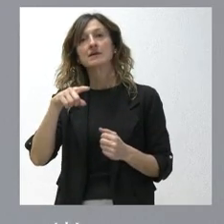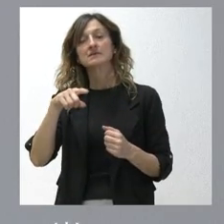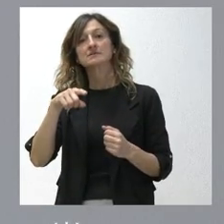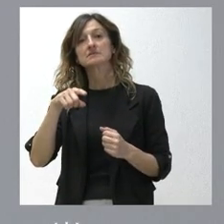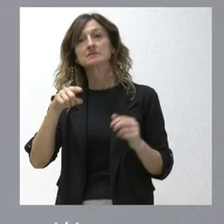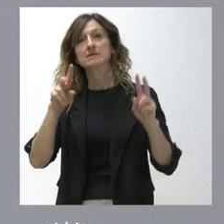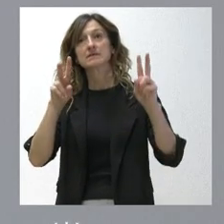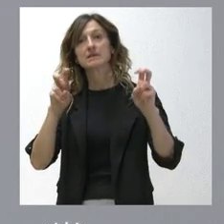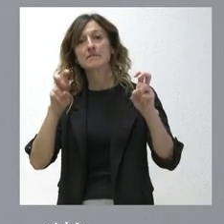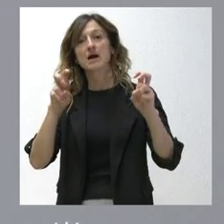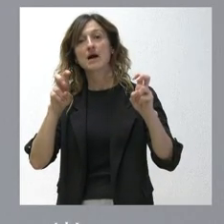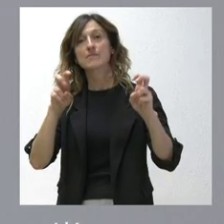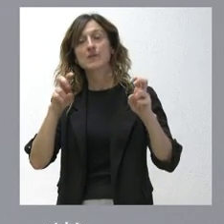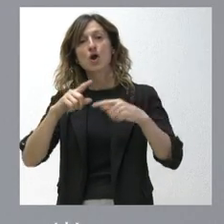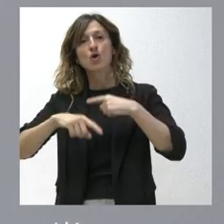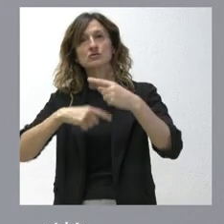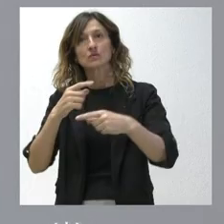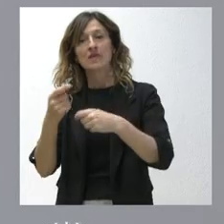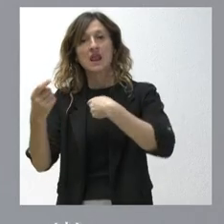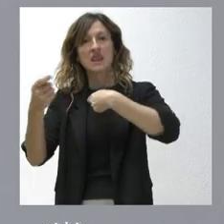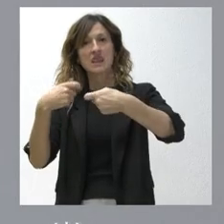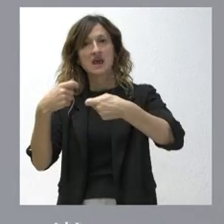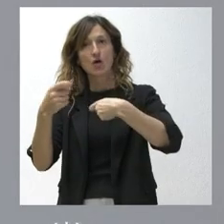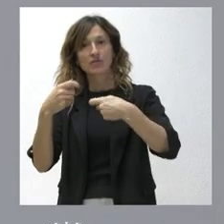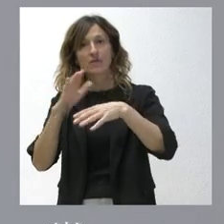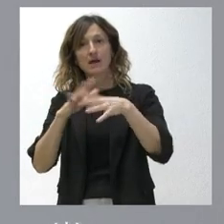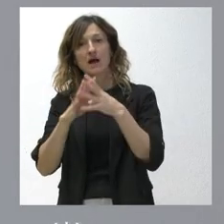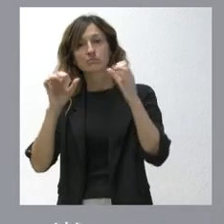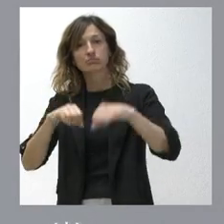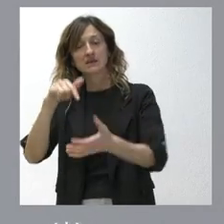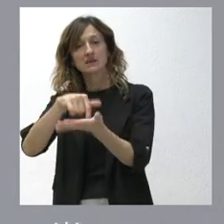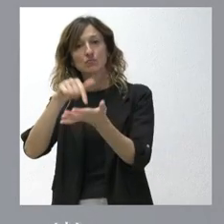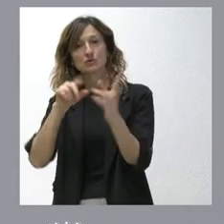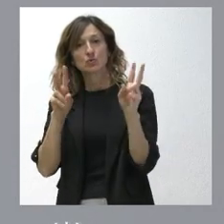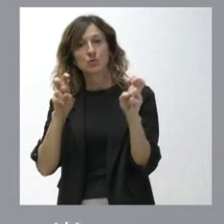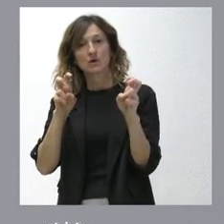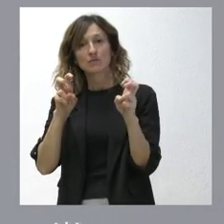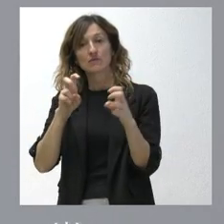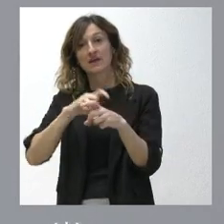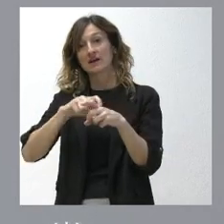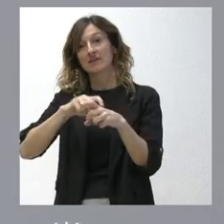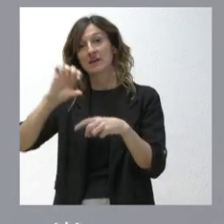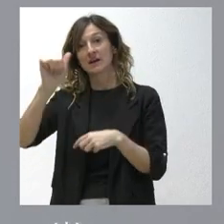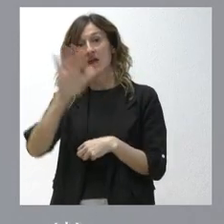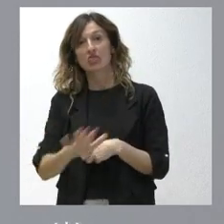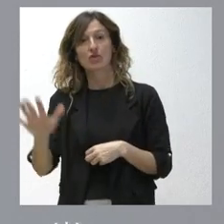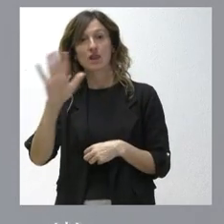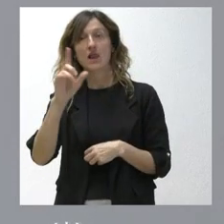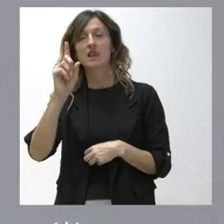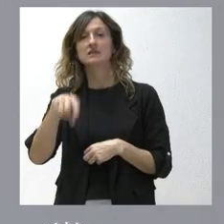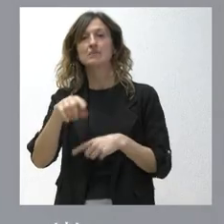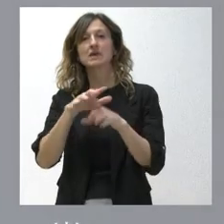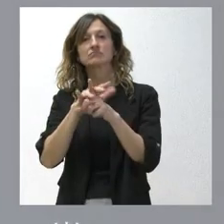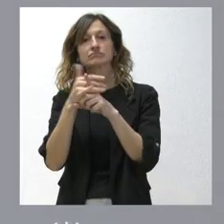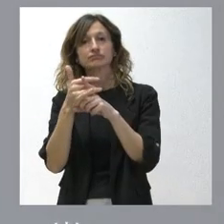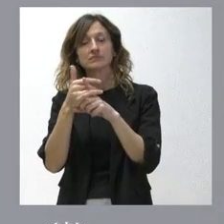es fruto de la negociación para la aprobación de este nuevo impuesto de carácter nacional y también en el contexto de la